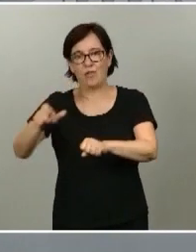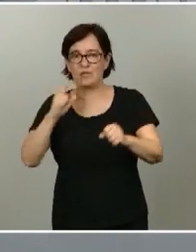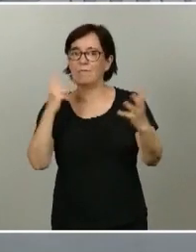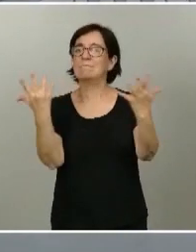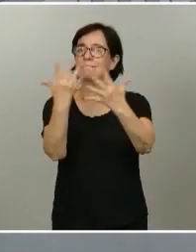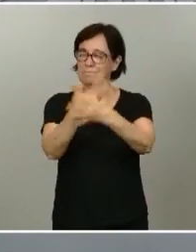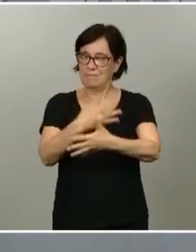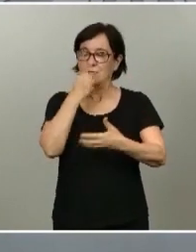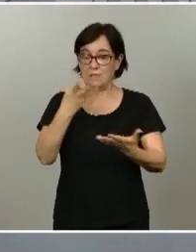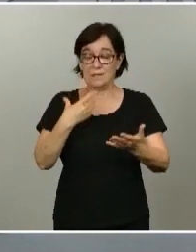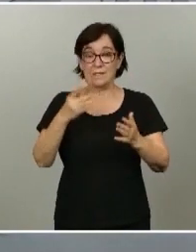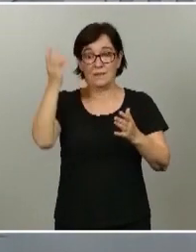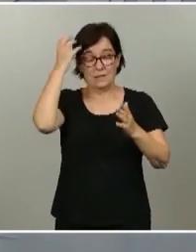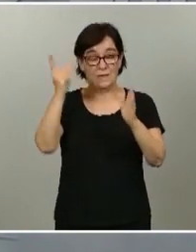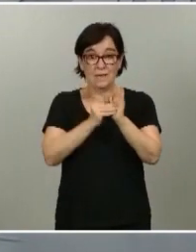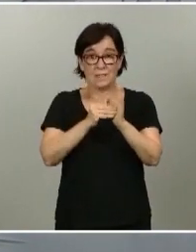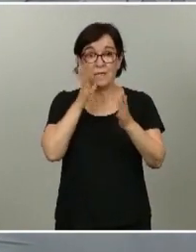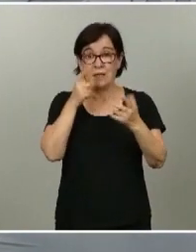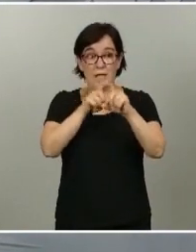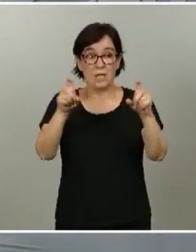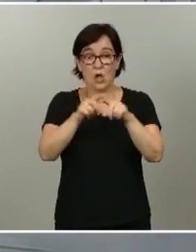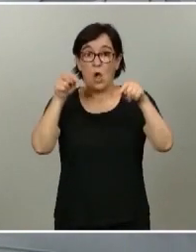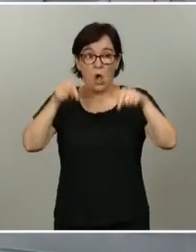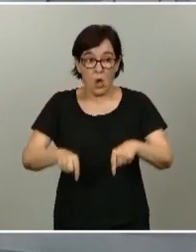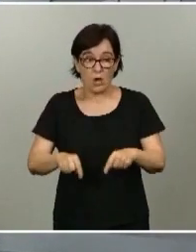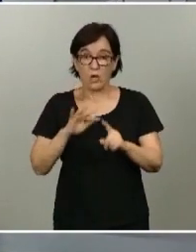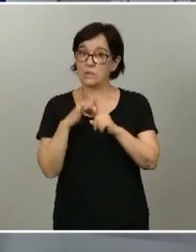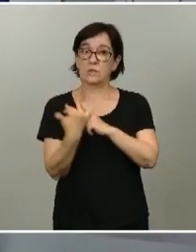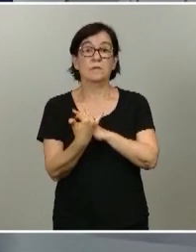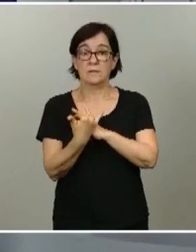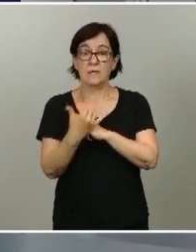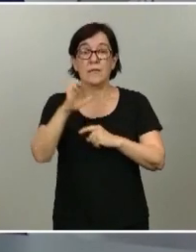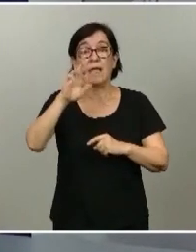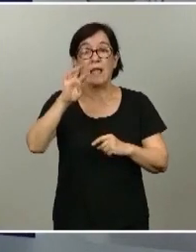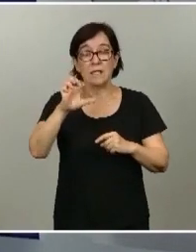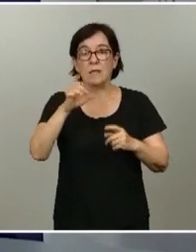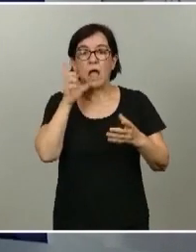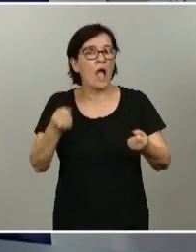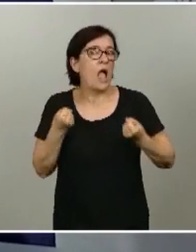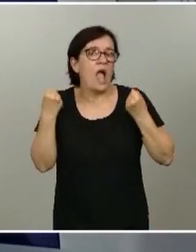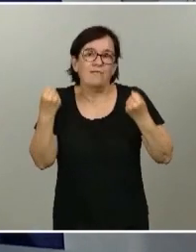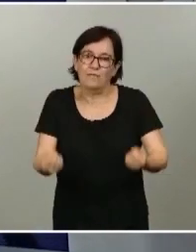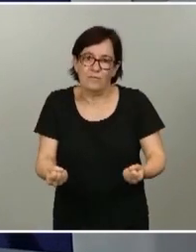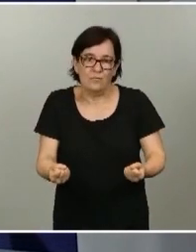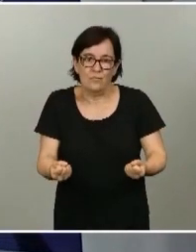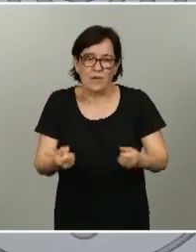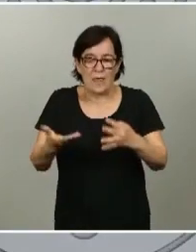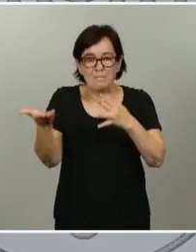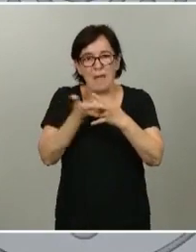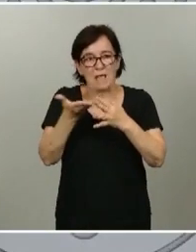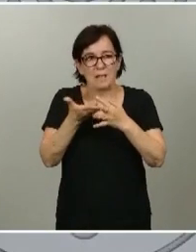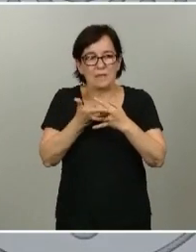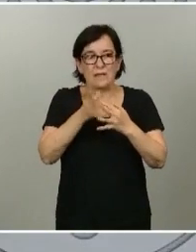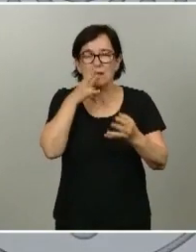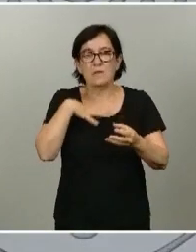contempla que las empresas que se encuentran hoy en una situación de ERTE por fuerza mayor parcial se puedan beneficiar de las